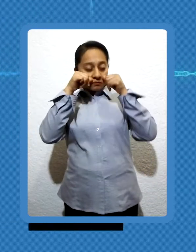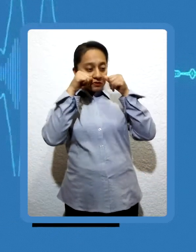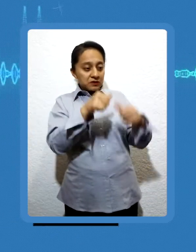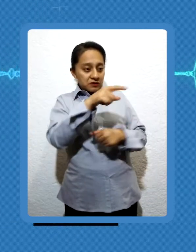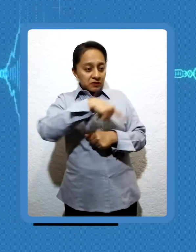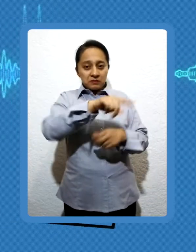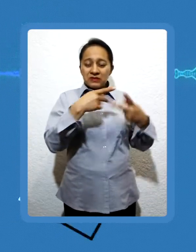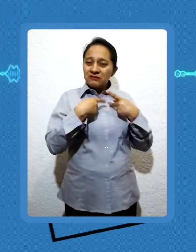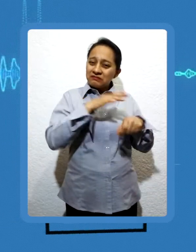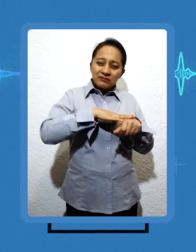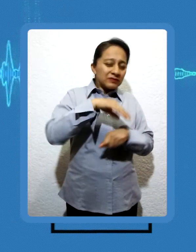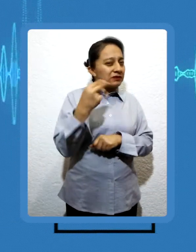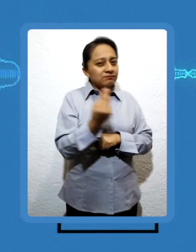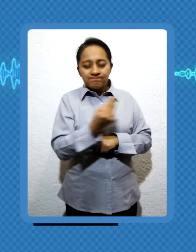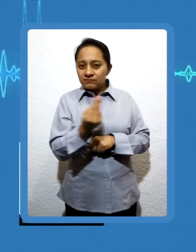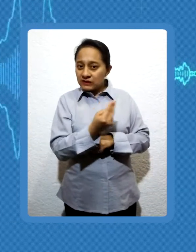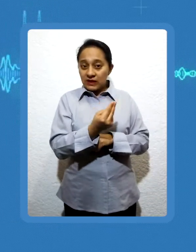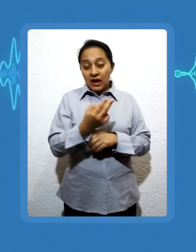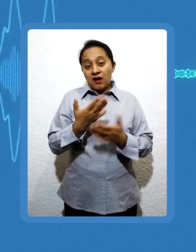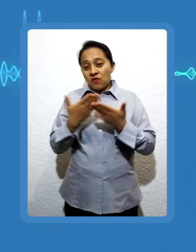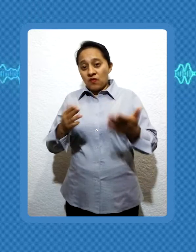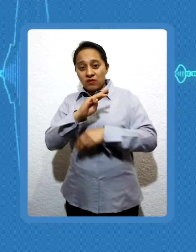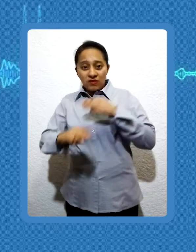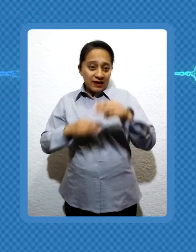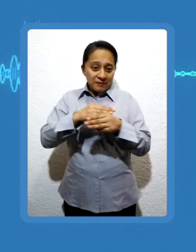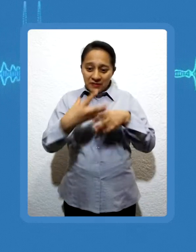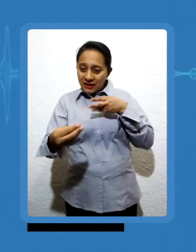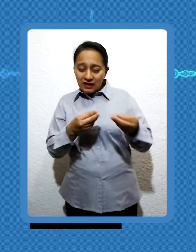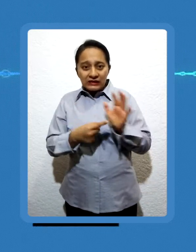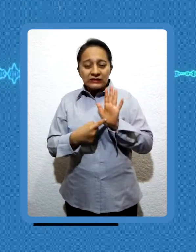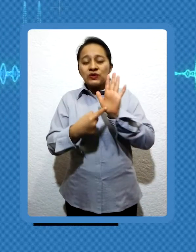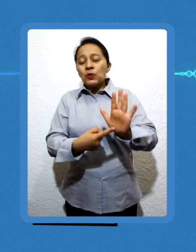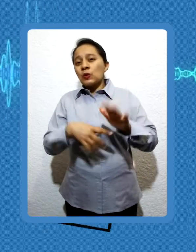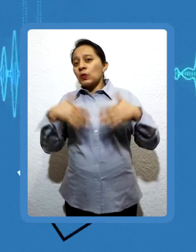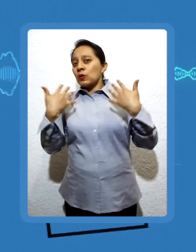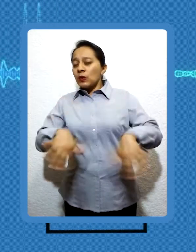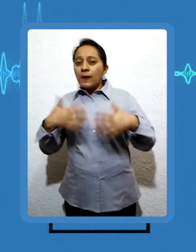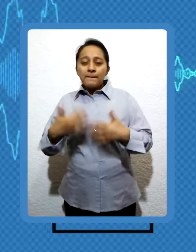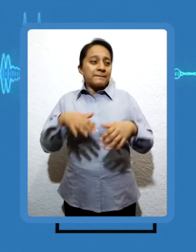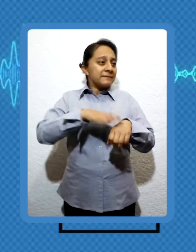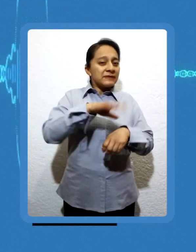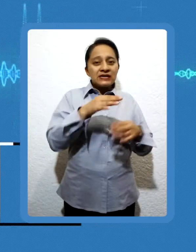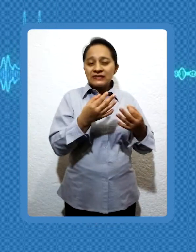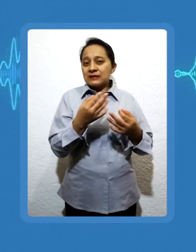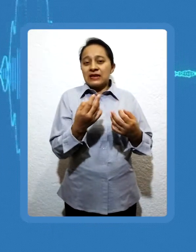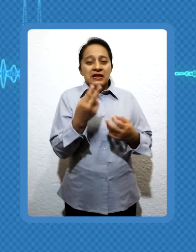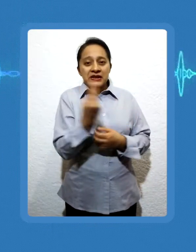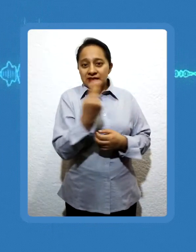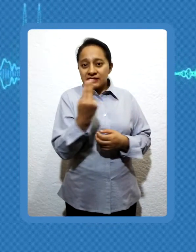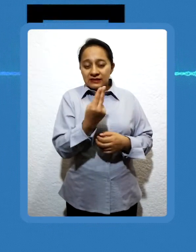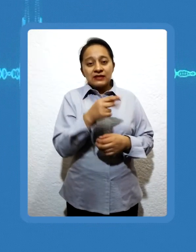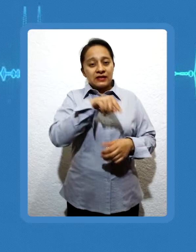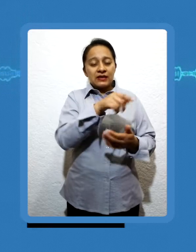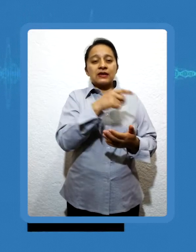vulnerabilidad y esta pandemia nos ha revelado una vulnerabilidad mayor en el tema de salud, por lo que la señora Araí Domínguez,